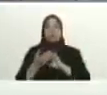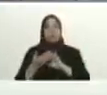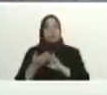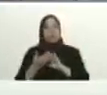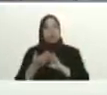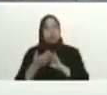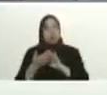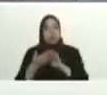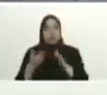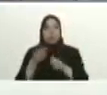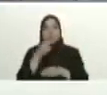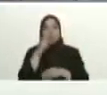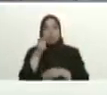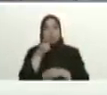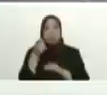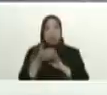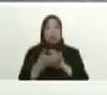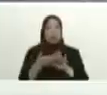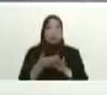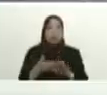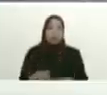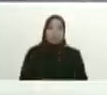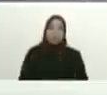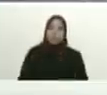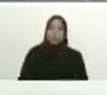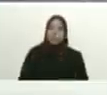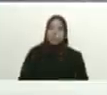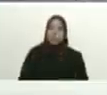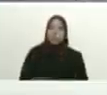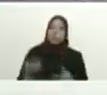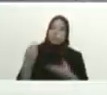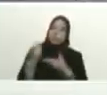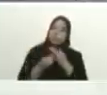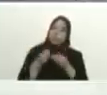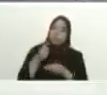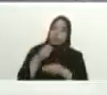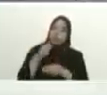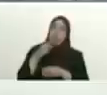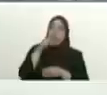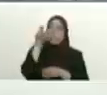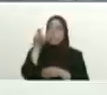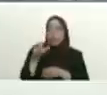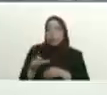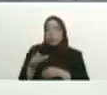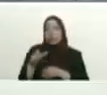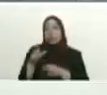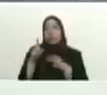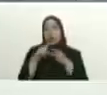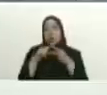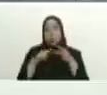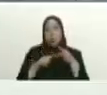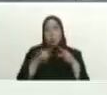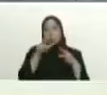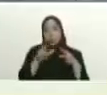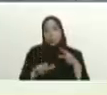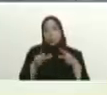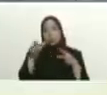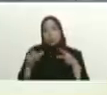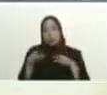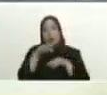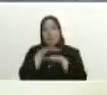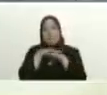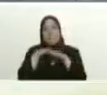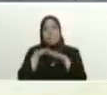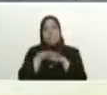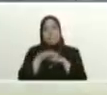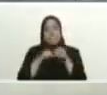y resolver y bueno me comprometo plenamente también el ministro paredes el ministro villarruel quedan plenamente facultados